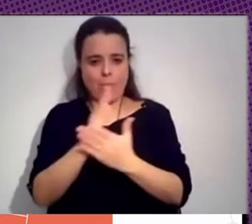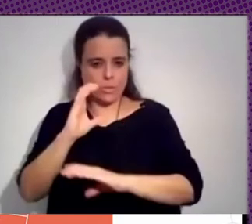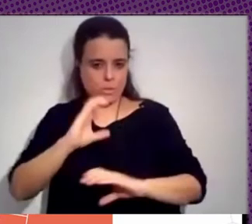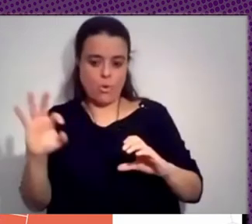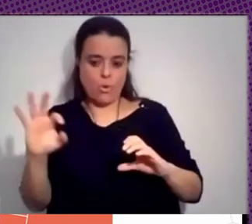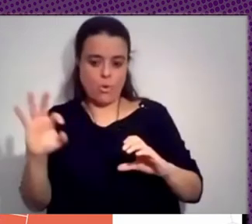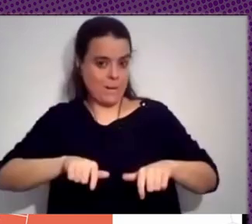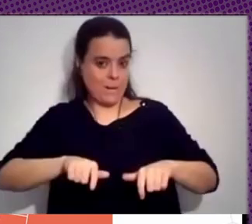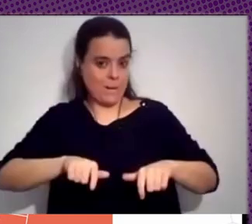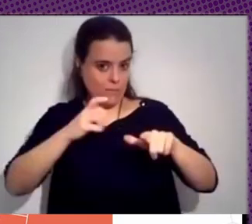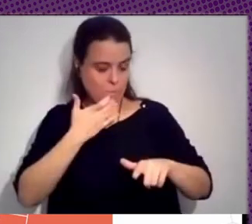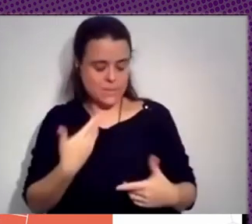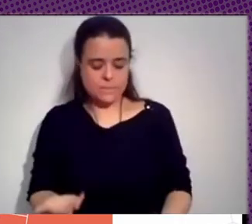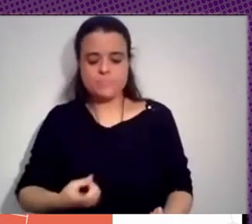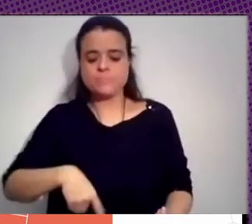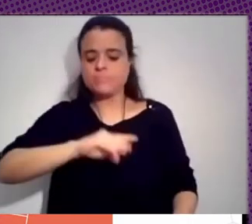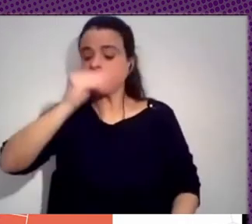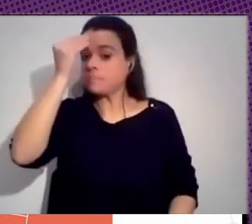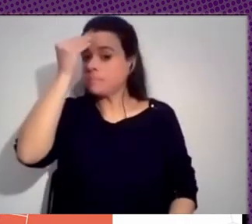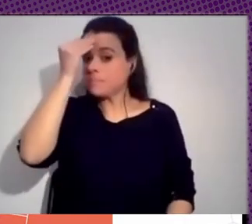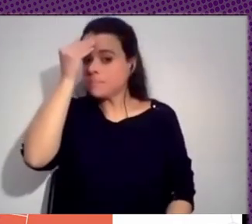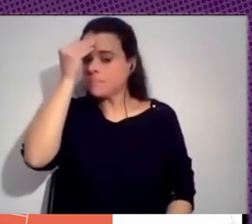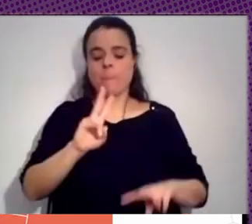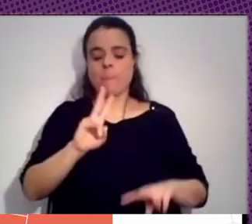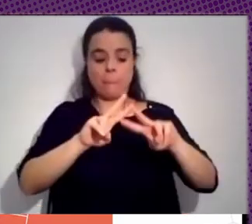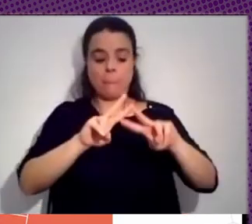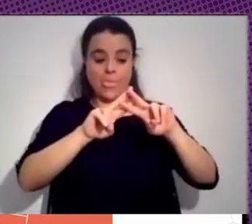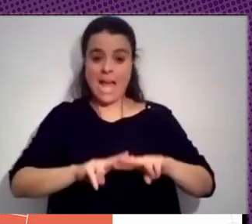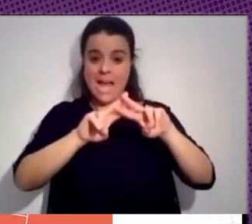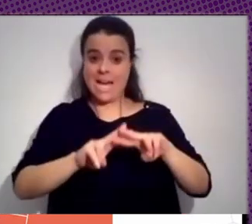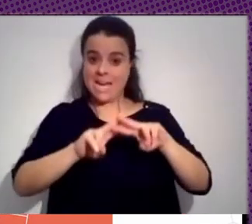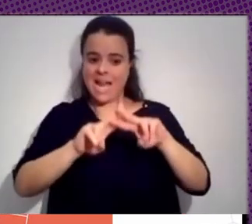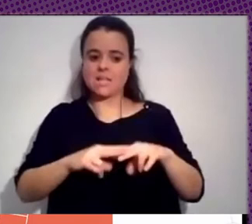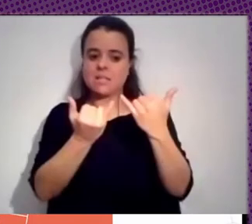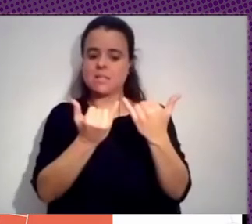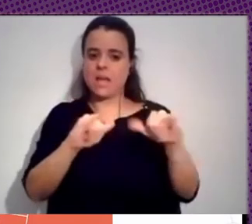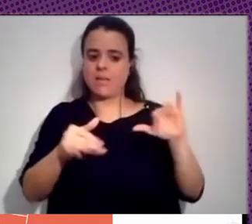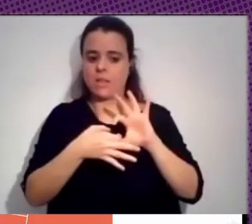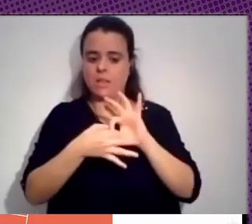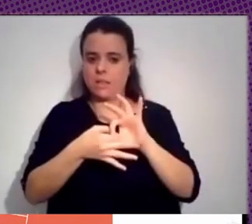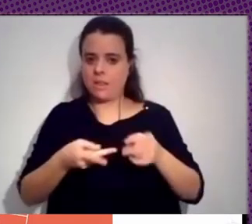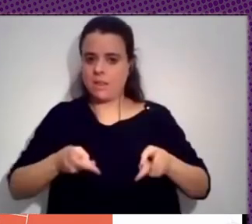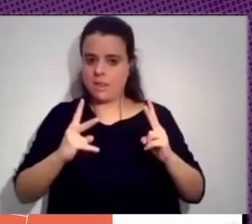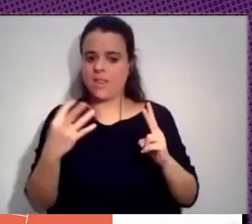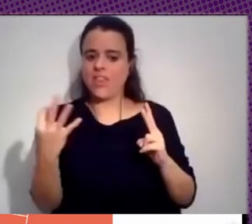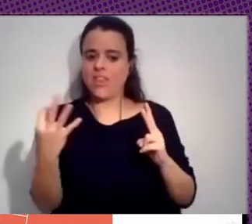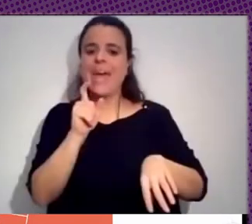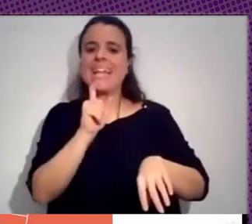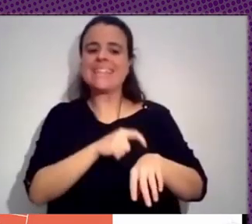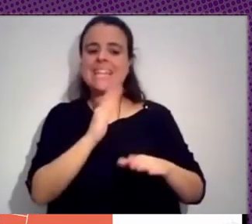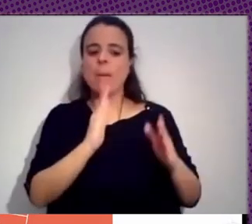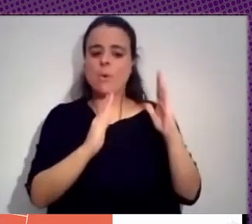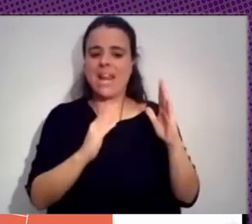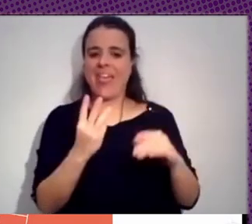nosotros hemos considerado que el análisis de los eventos de la democracia debe tener tres temporalidades, el de